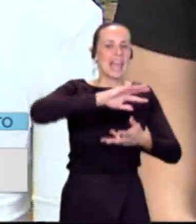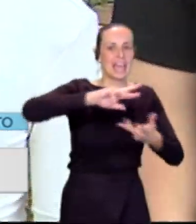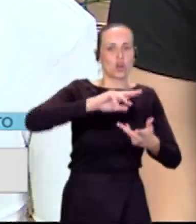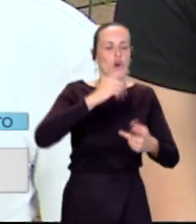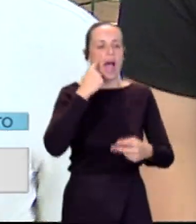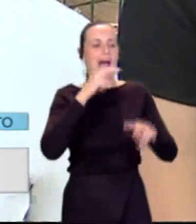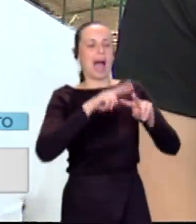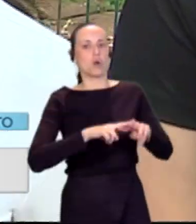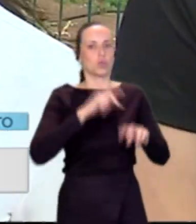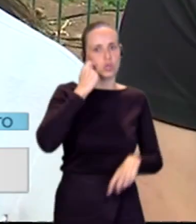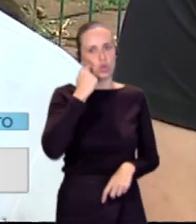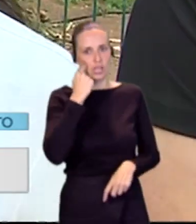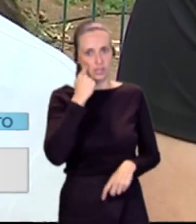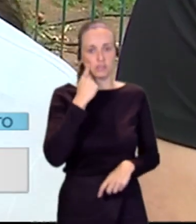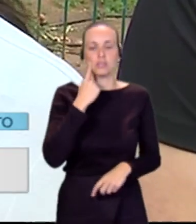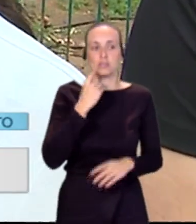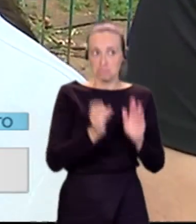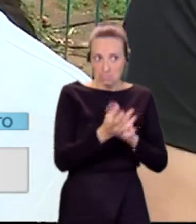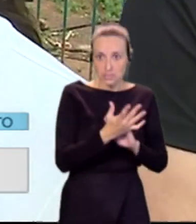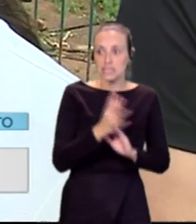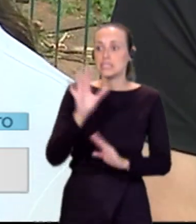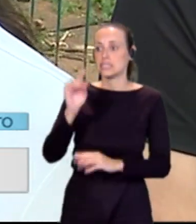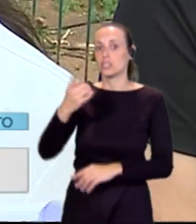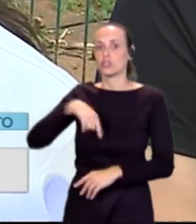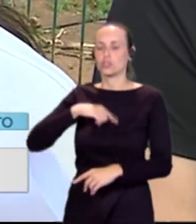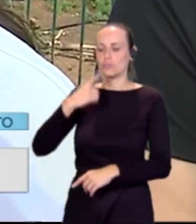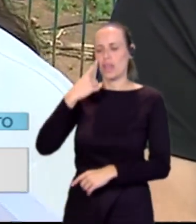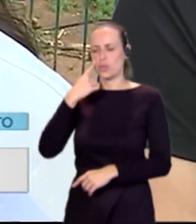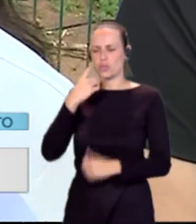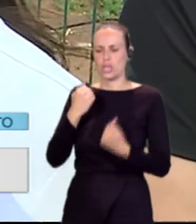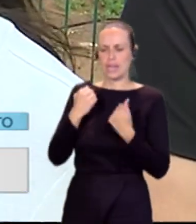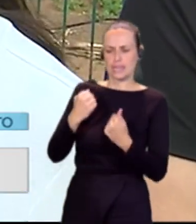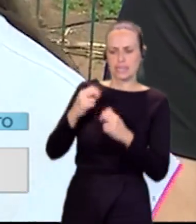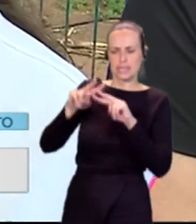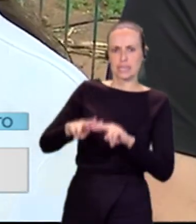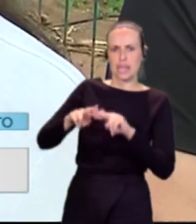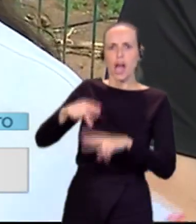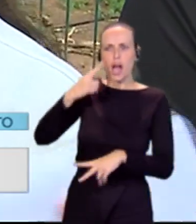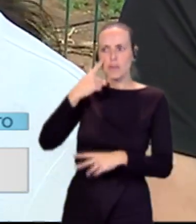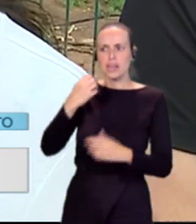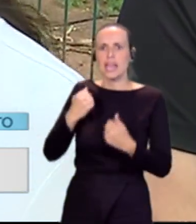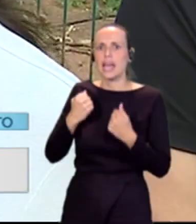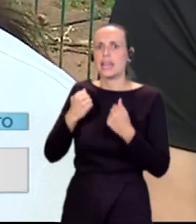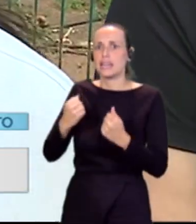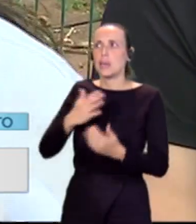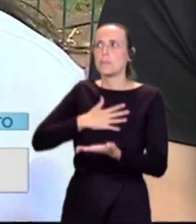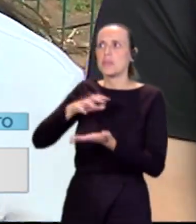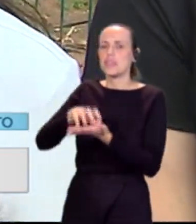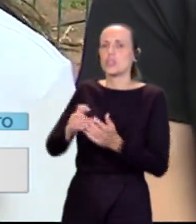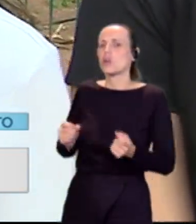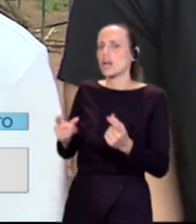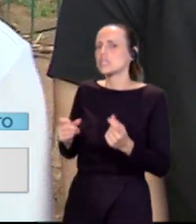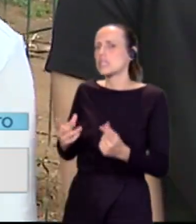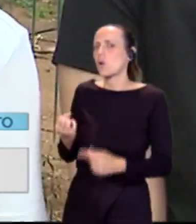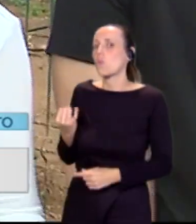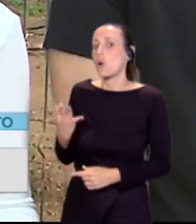¿Qué es? Exacto. Nosotros hicimos una auditoría energética, primero, para saber cuánta energía gastaba nuestro centro. Y